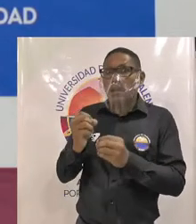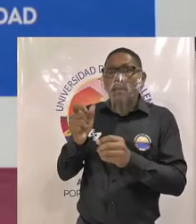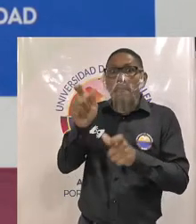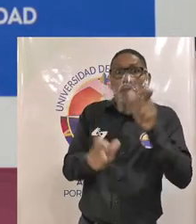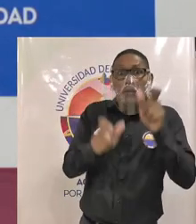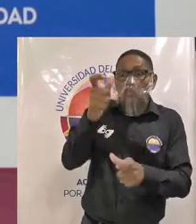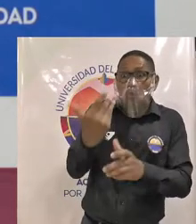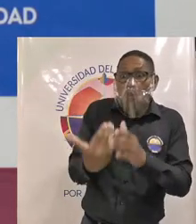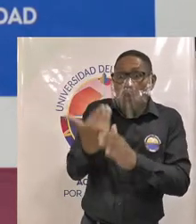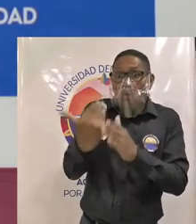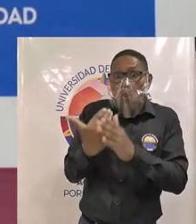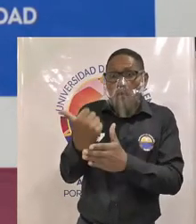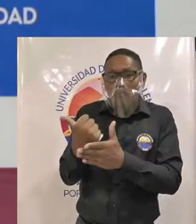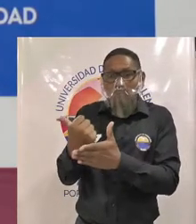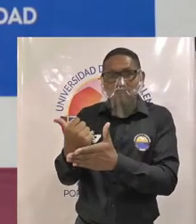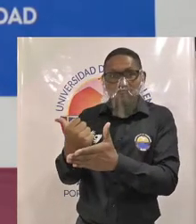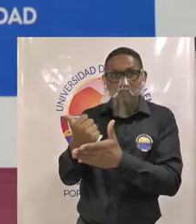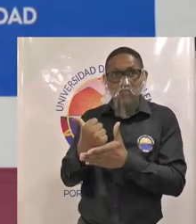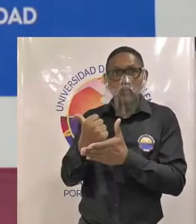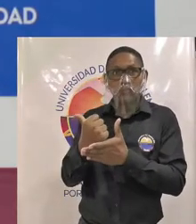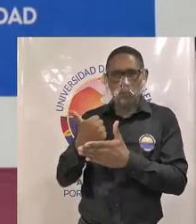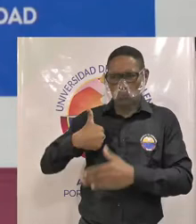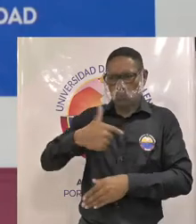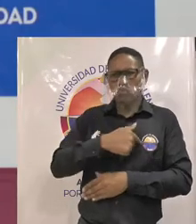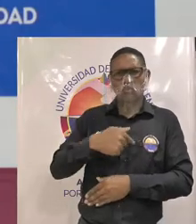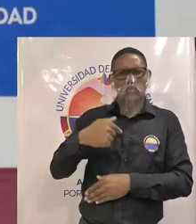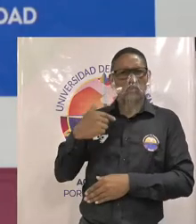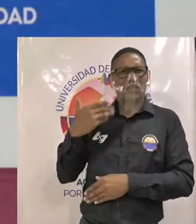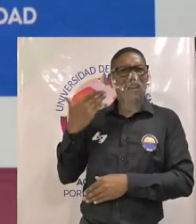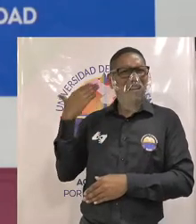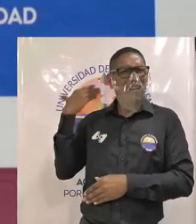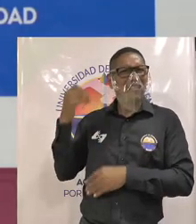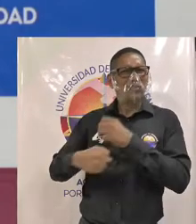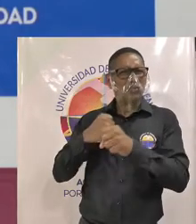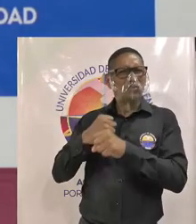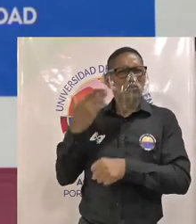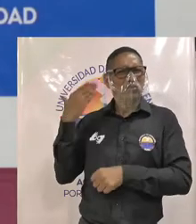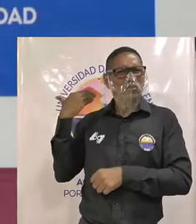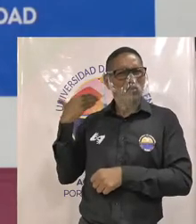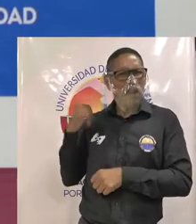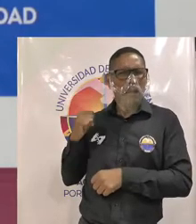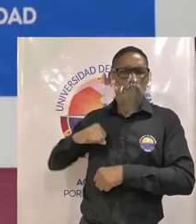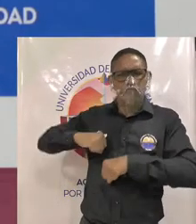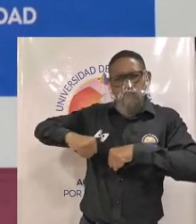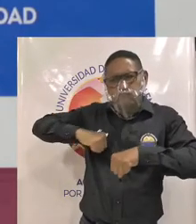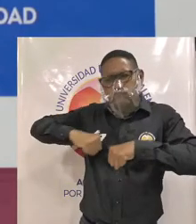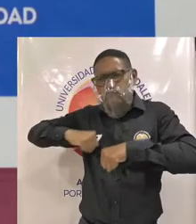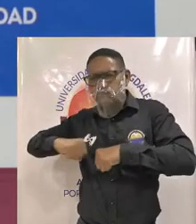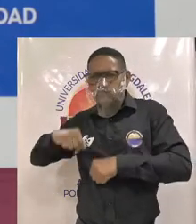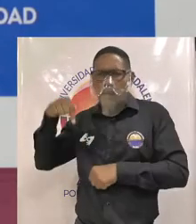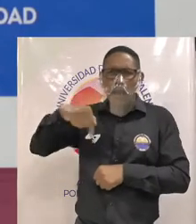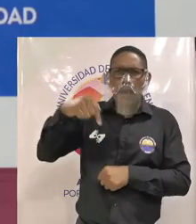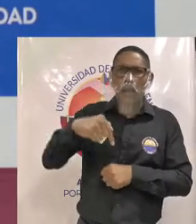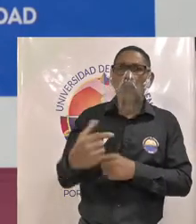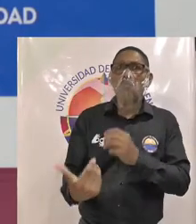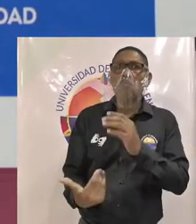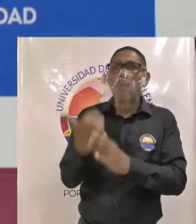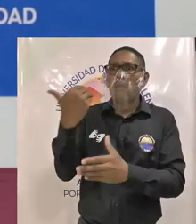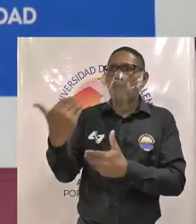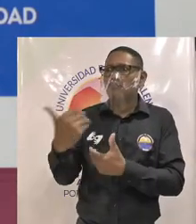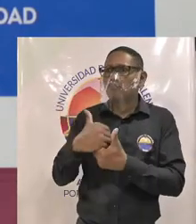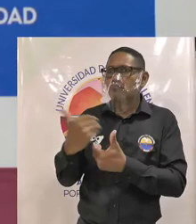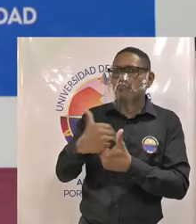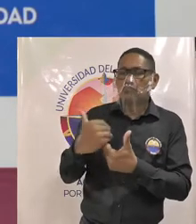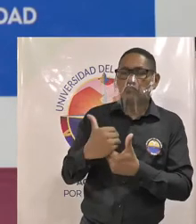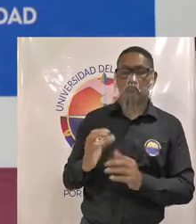nos den a nosotros los profesores que estamos aquí hace ya bastante tiempo pues nuevas perspectivas ¿no?